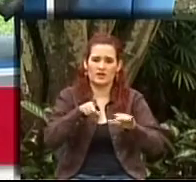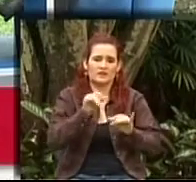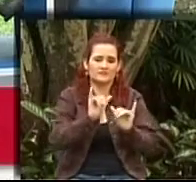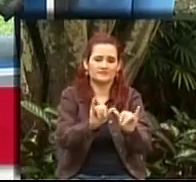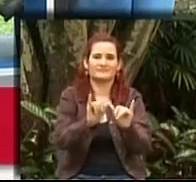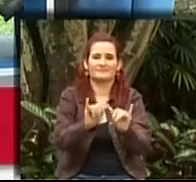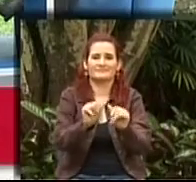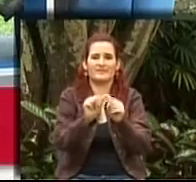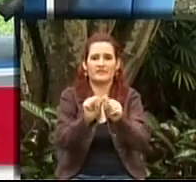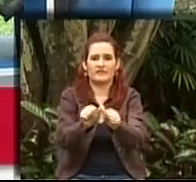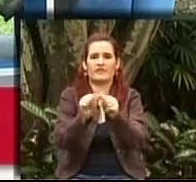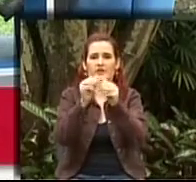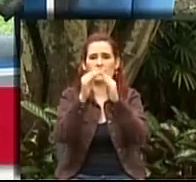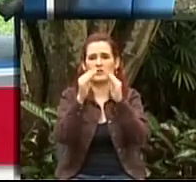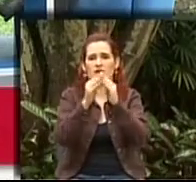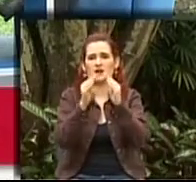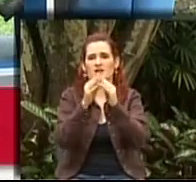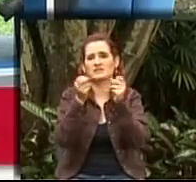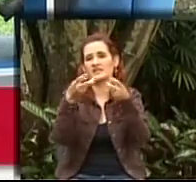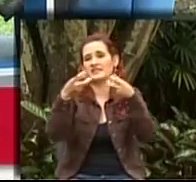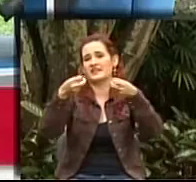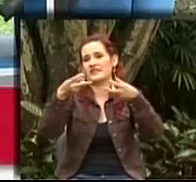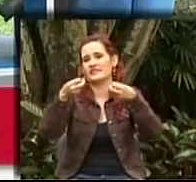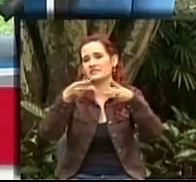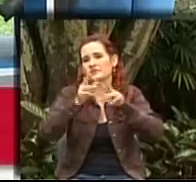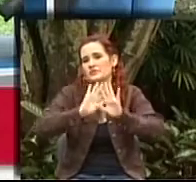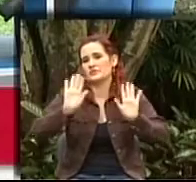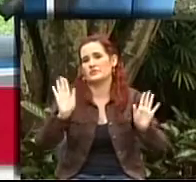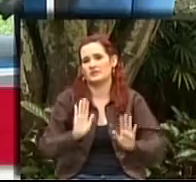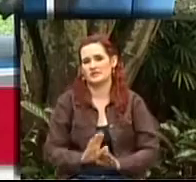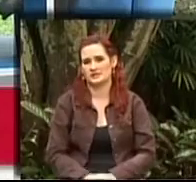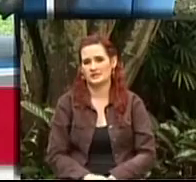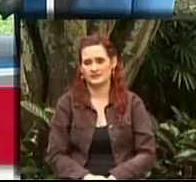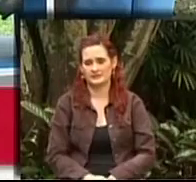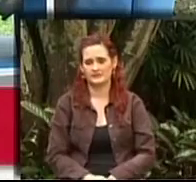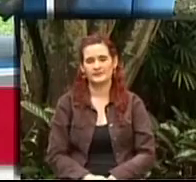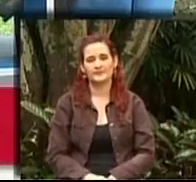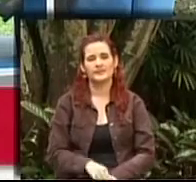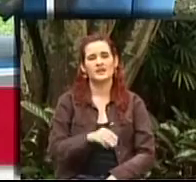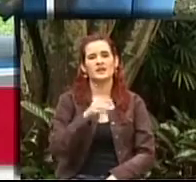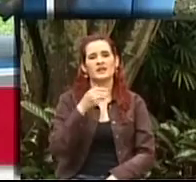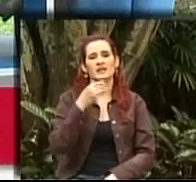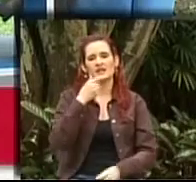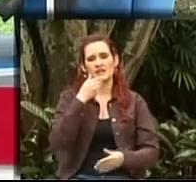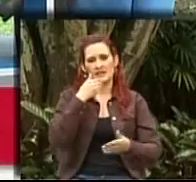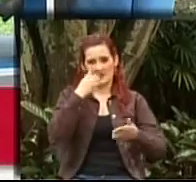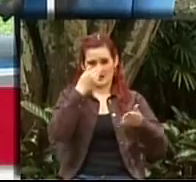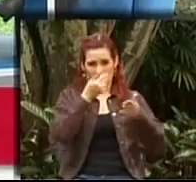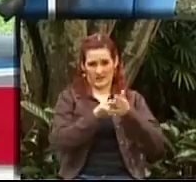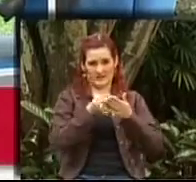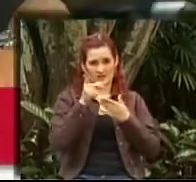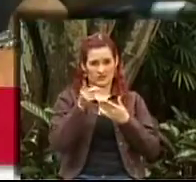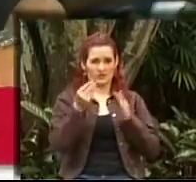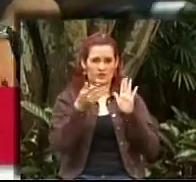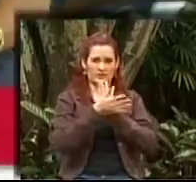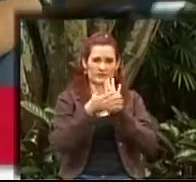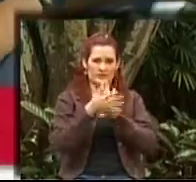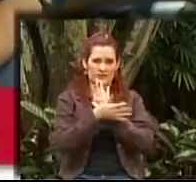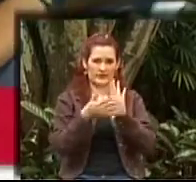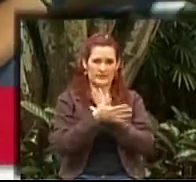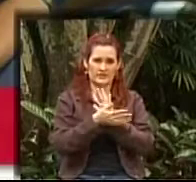se mantiene viendo televisión. Don Walter, muchas gracias por la llamada y por esta información que nos da.